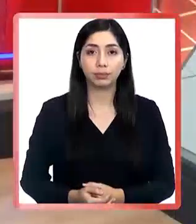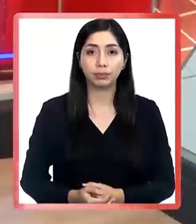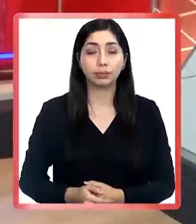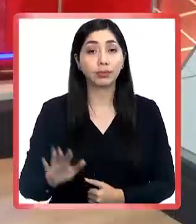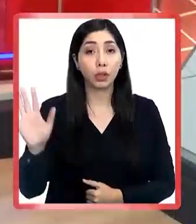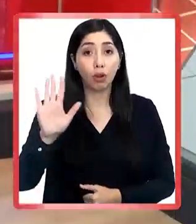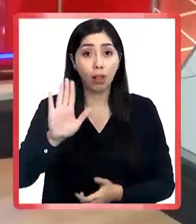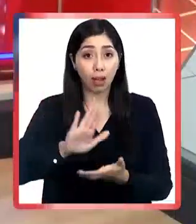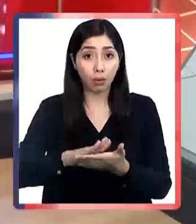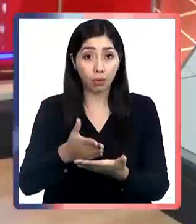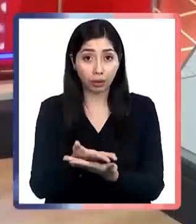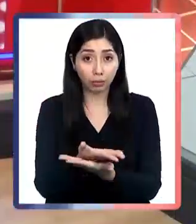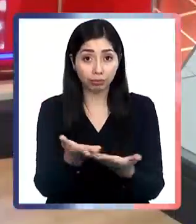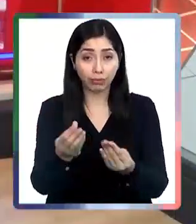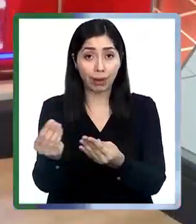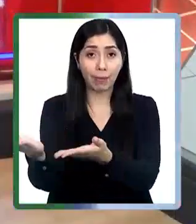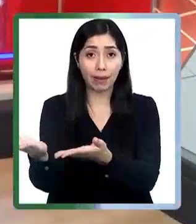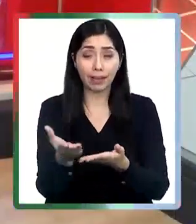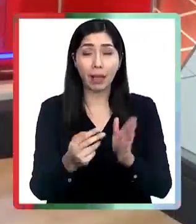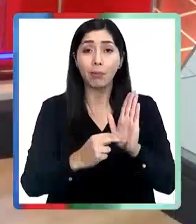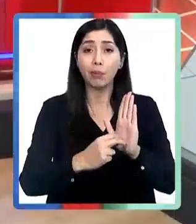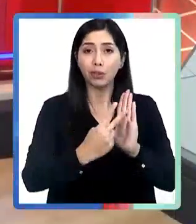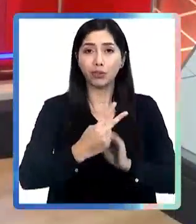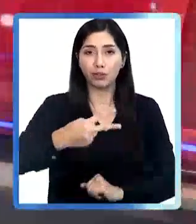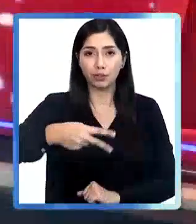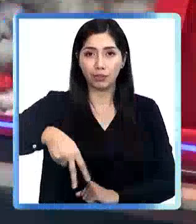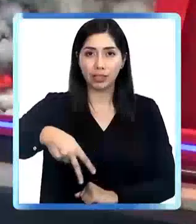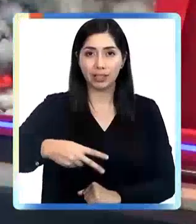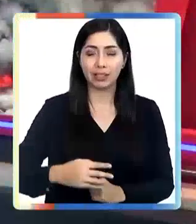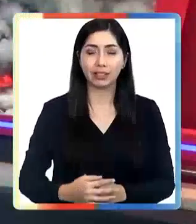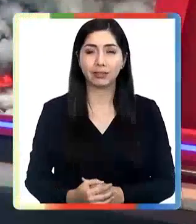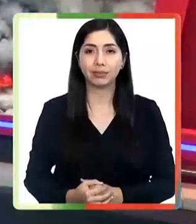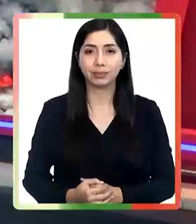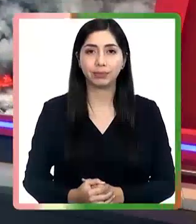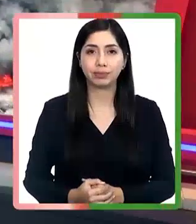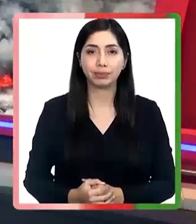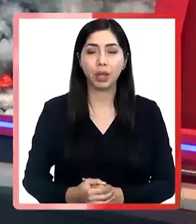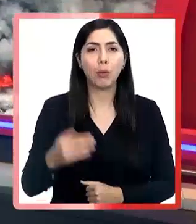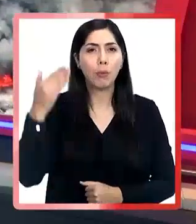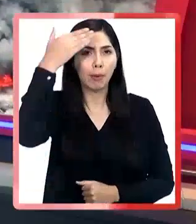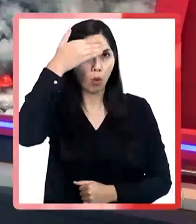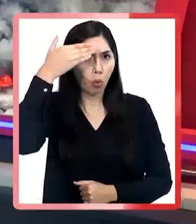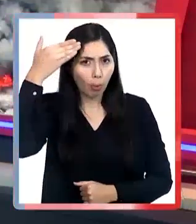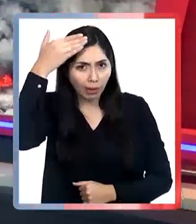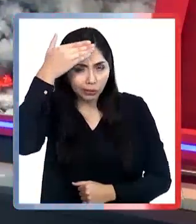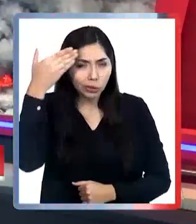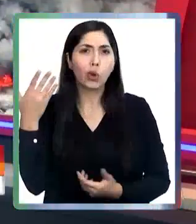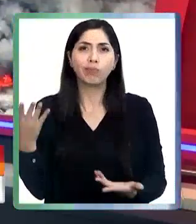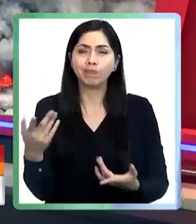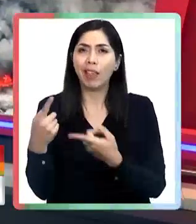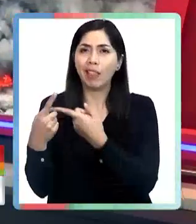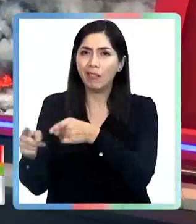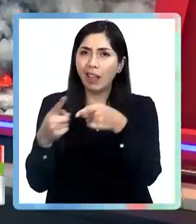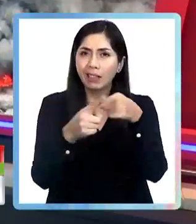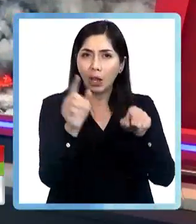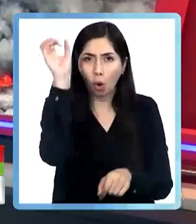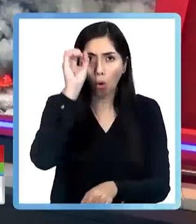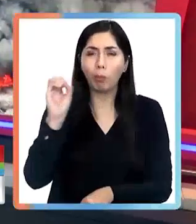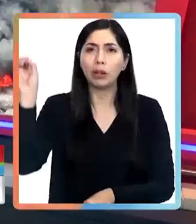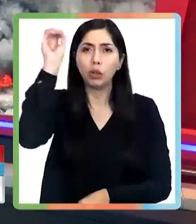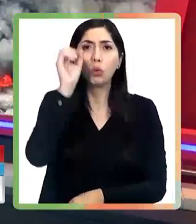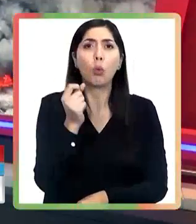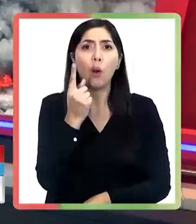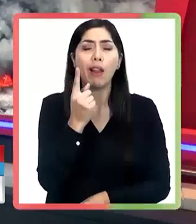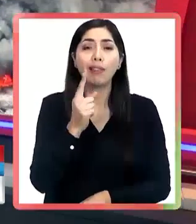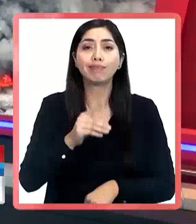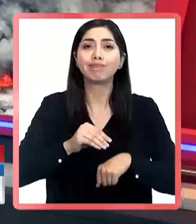Hola, ¿cómo están? Bienvenidos a Portavoz Noticias. Preocupación y diversas reacciones causó el